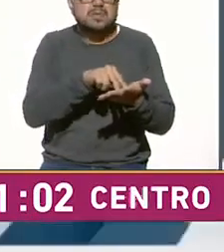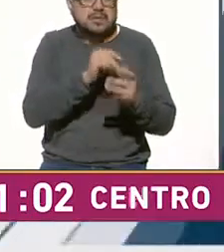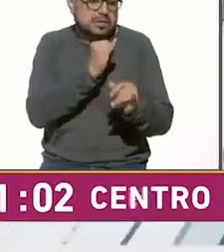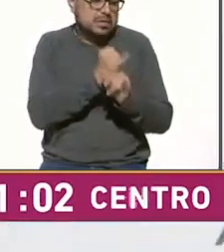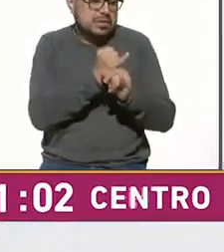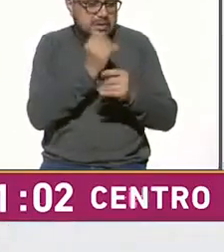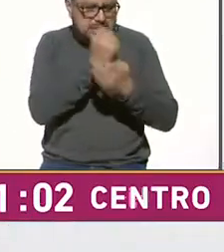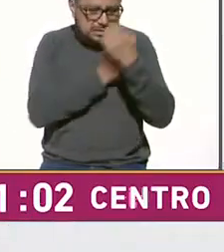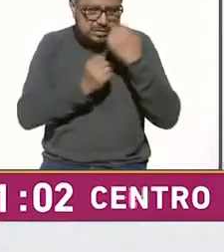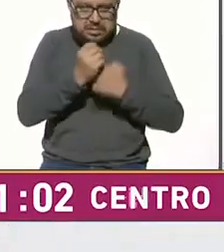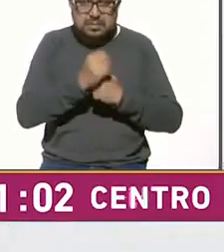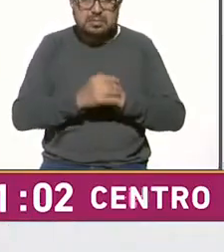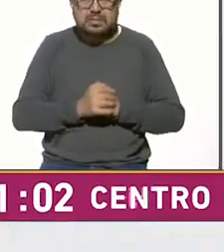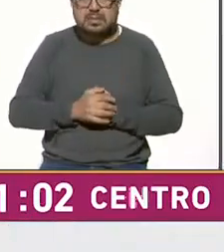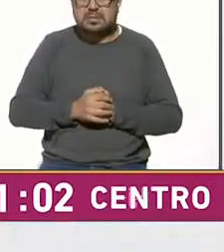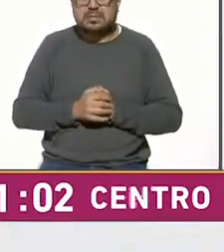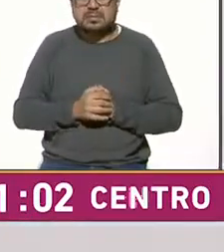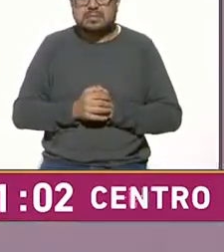línea